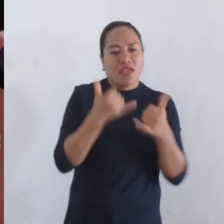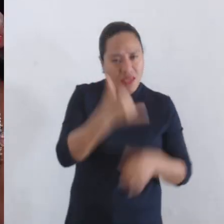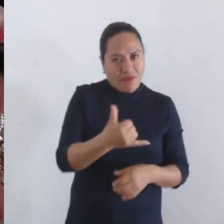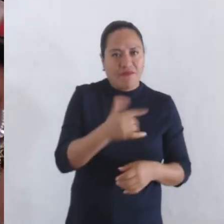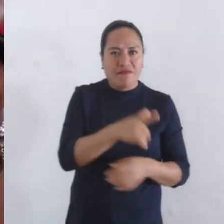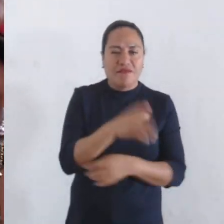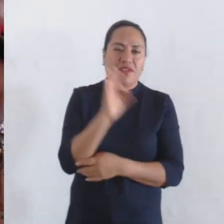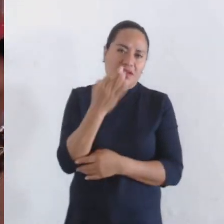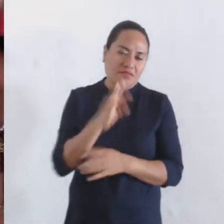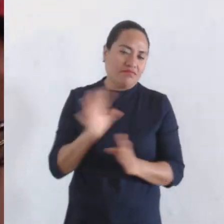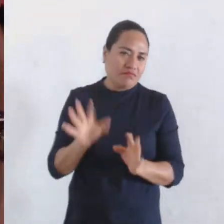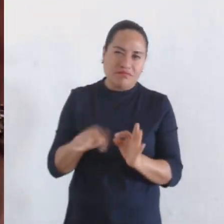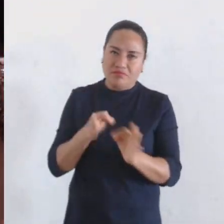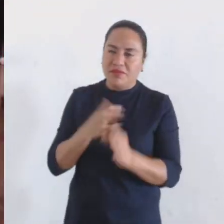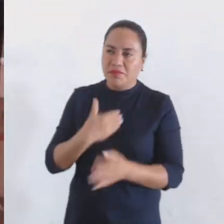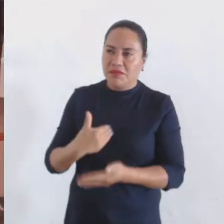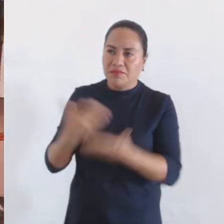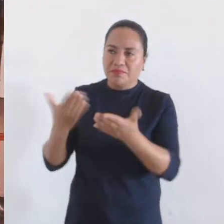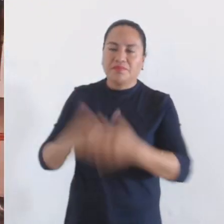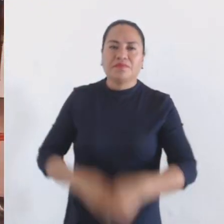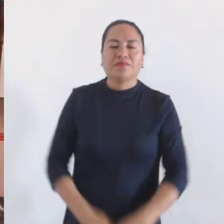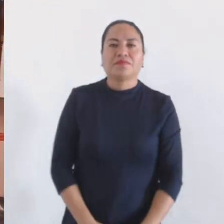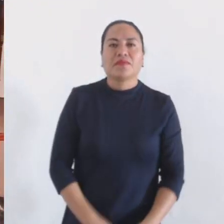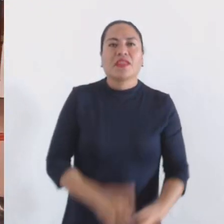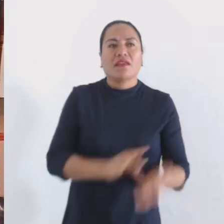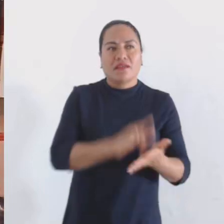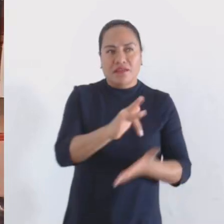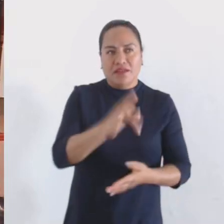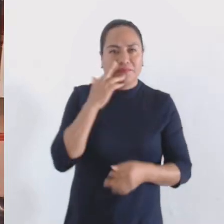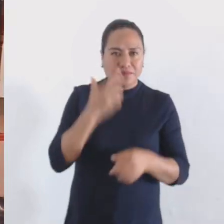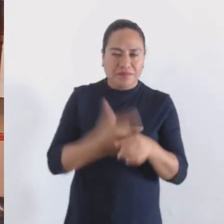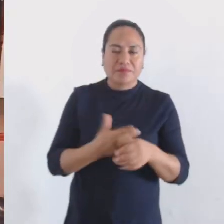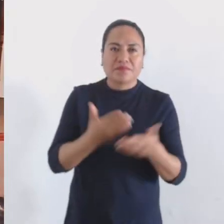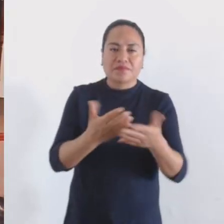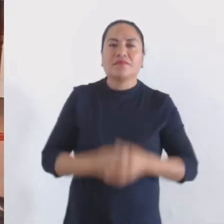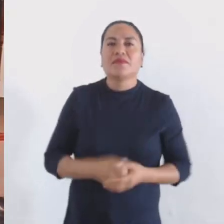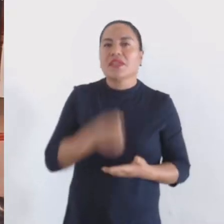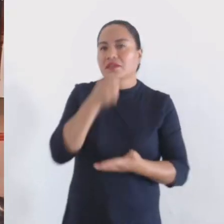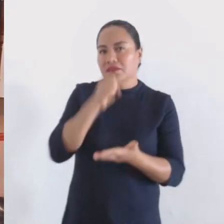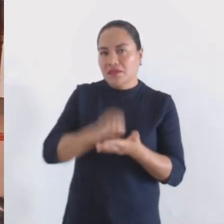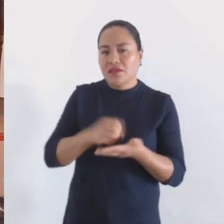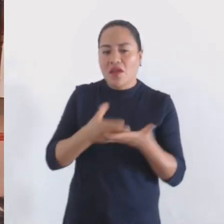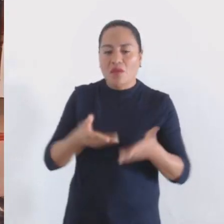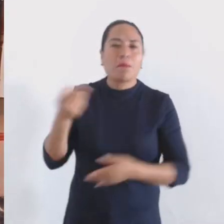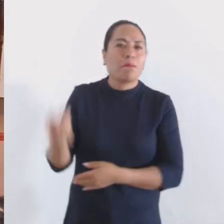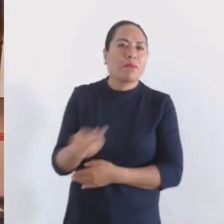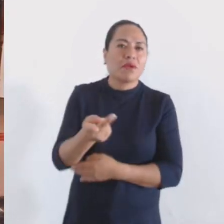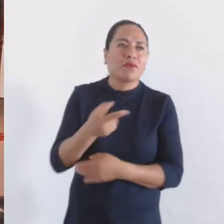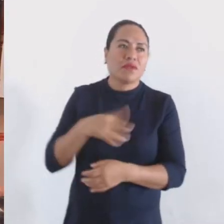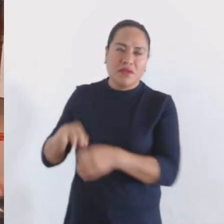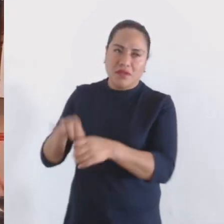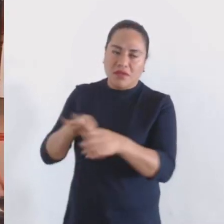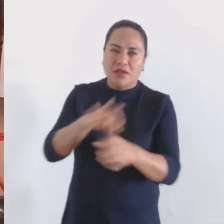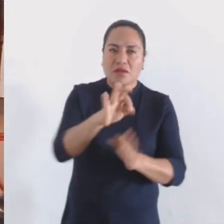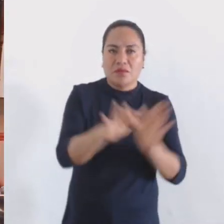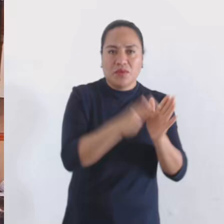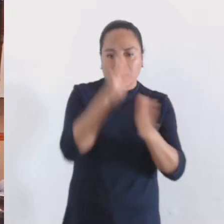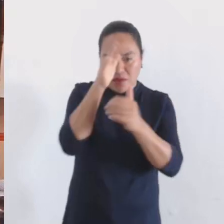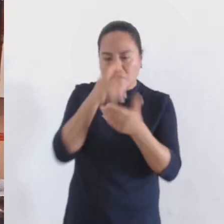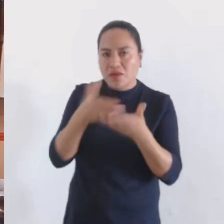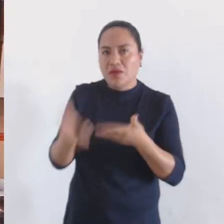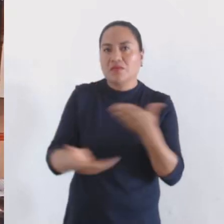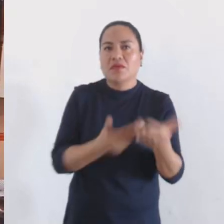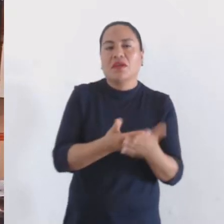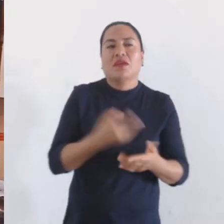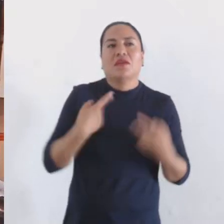Es cuanto, presidente. Gracias, regidora. Secretaría, someta a la aprobación de este honorable encabino el punto de acuerdo suscrito